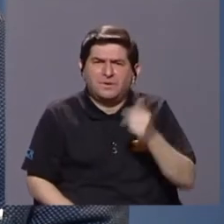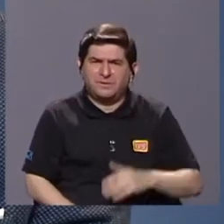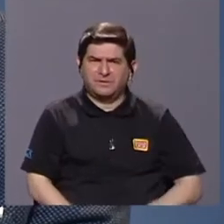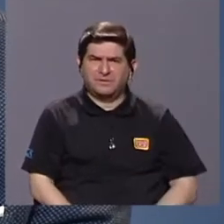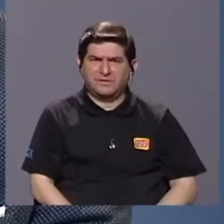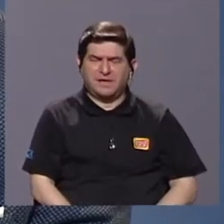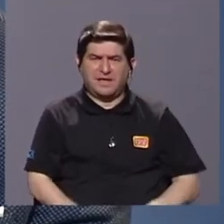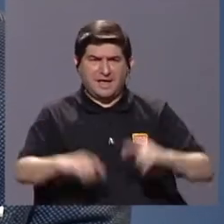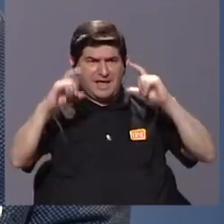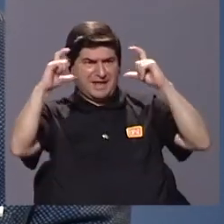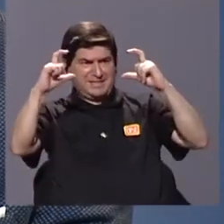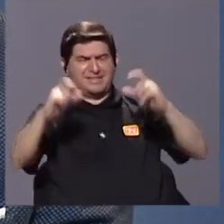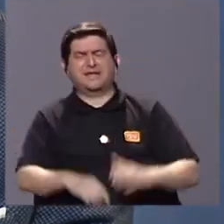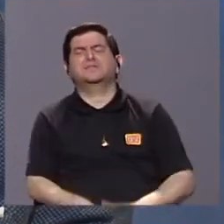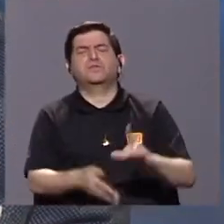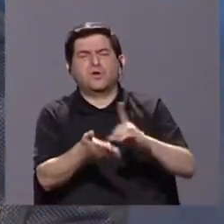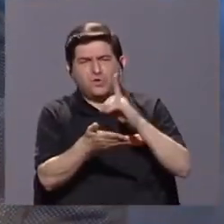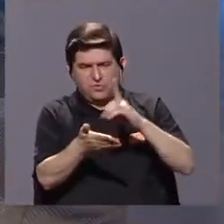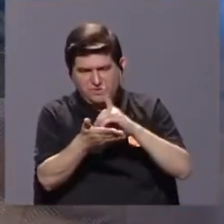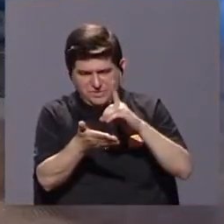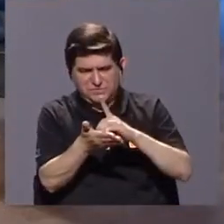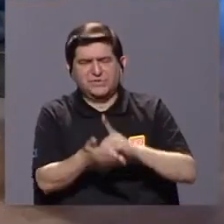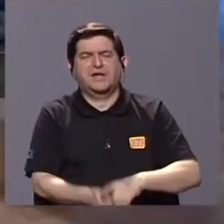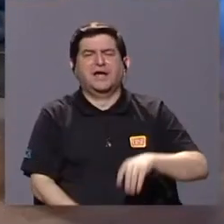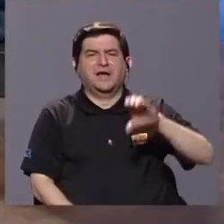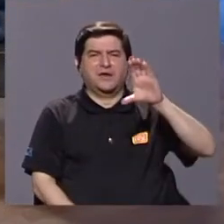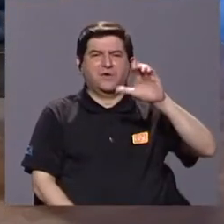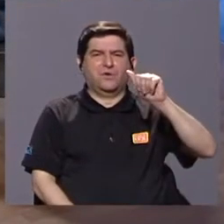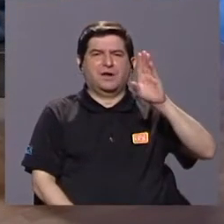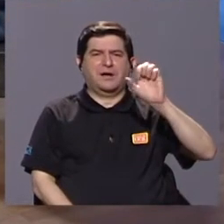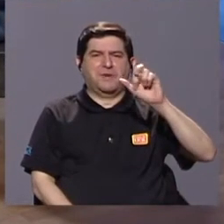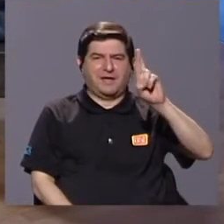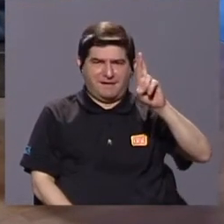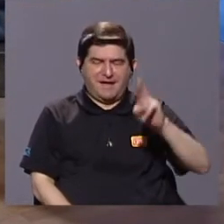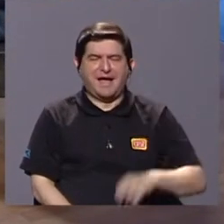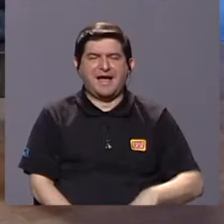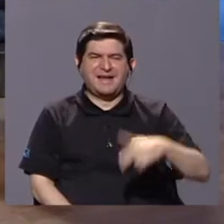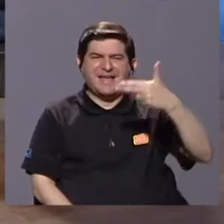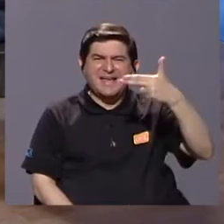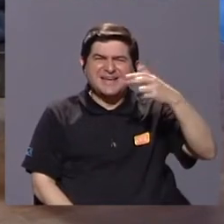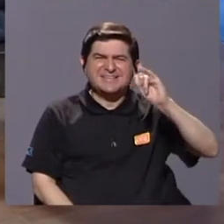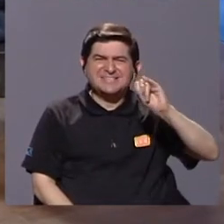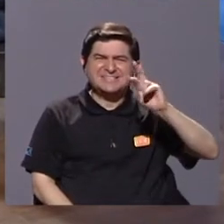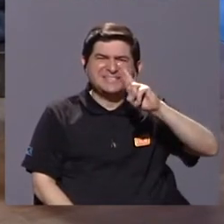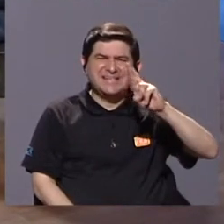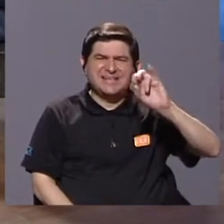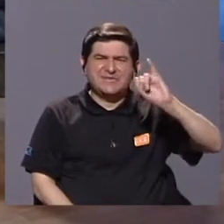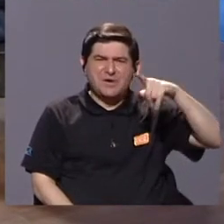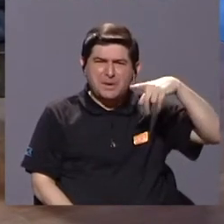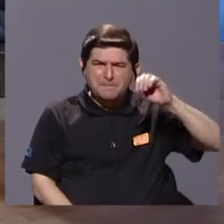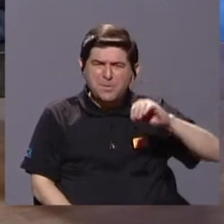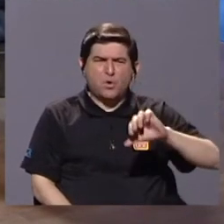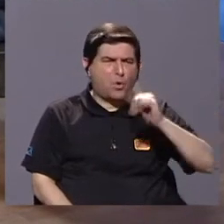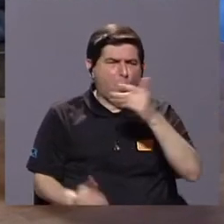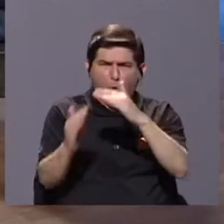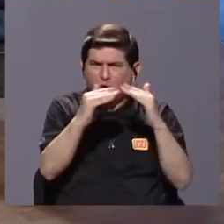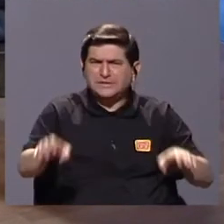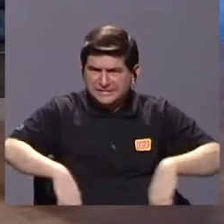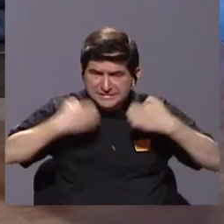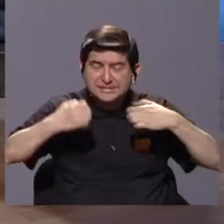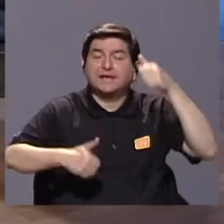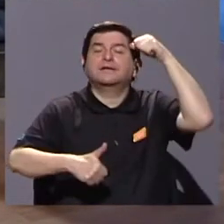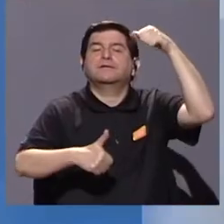en el título Diccionario Escolar del Cabeca de Chirripó, ¿hay otras poblaciones? Sí, los cabecares,